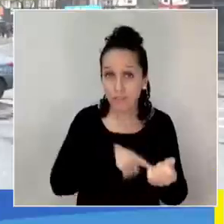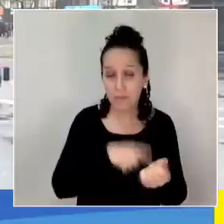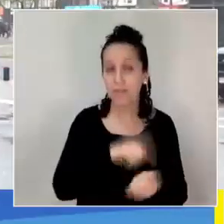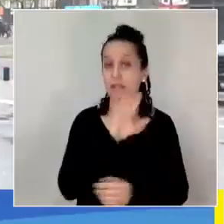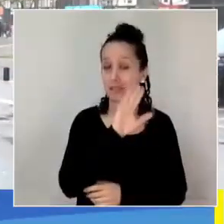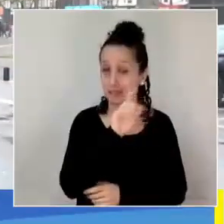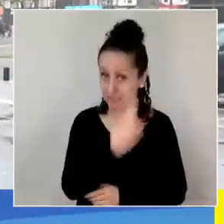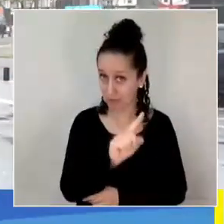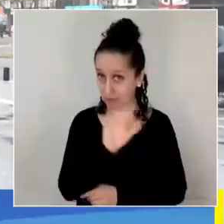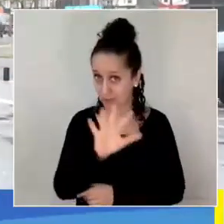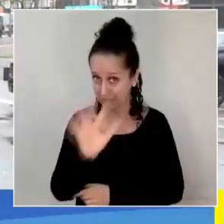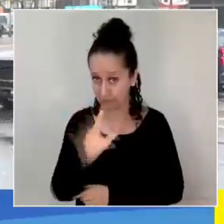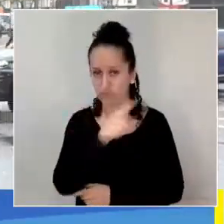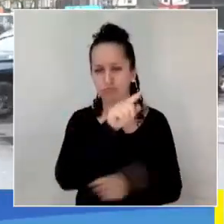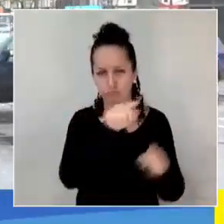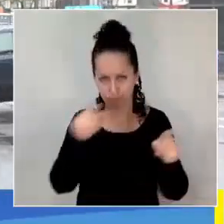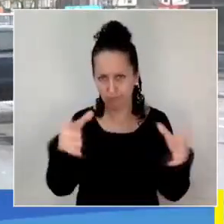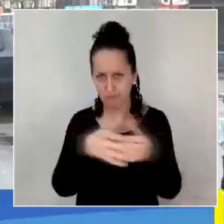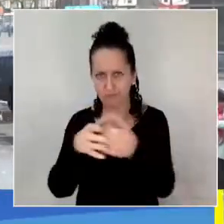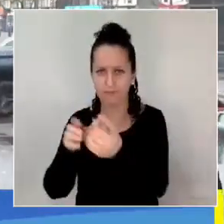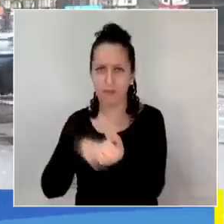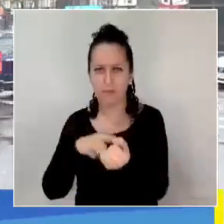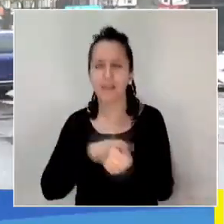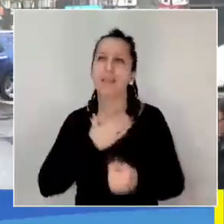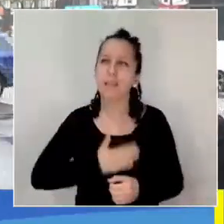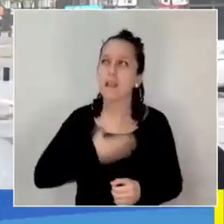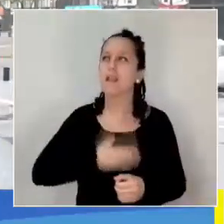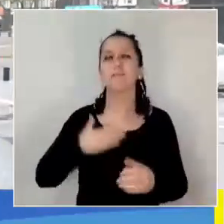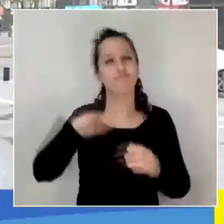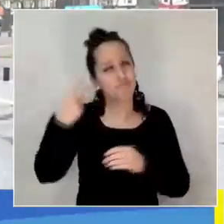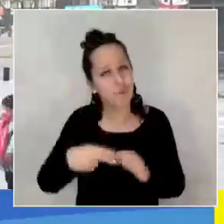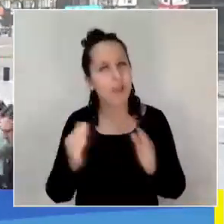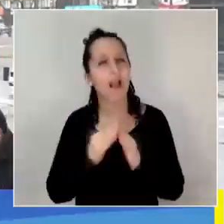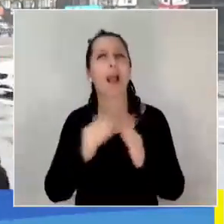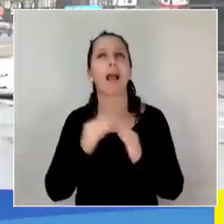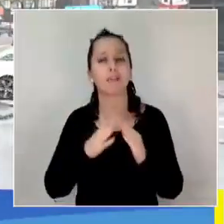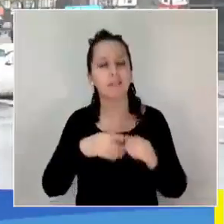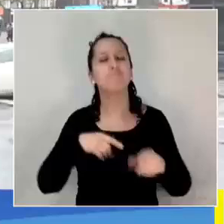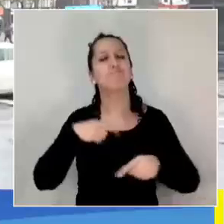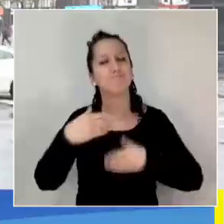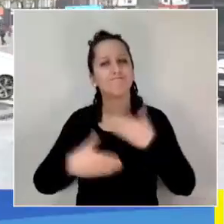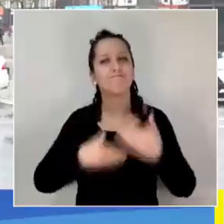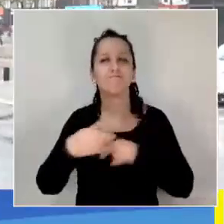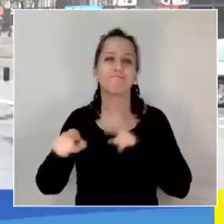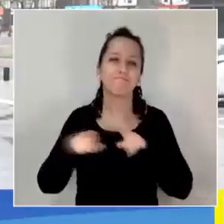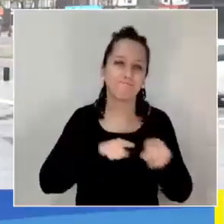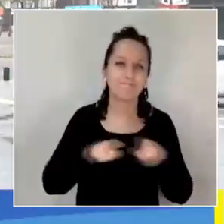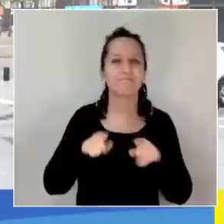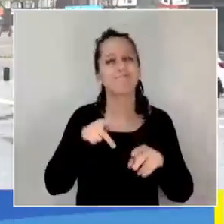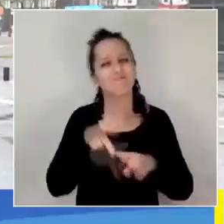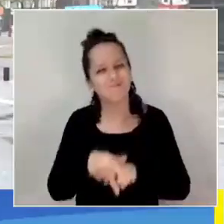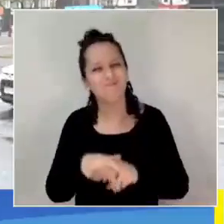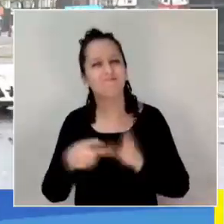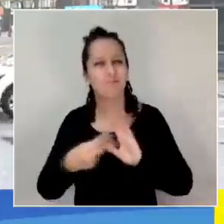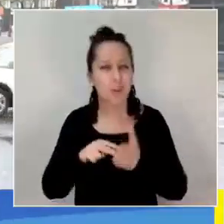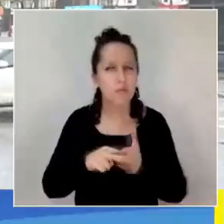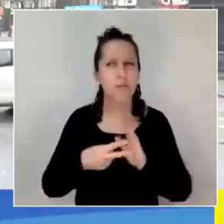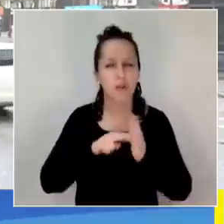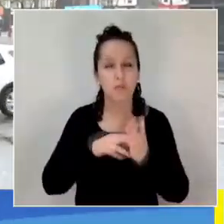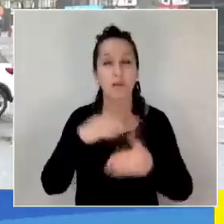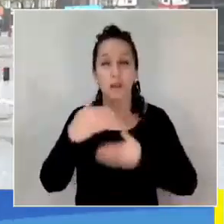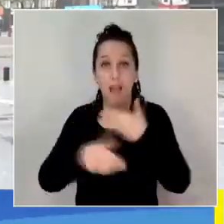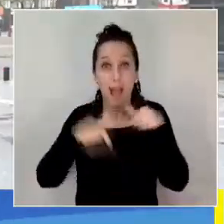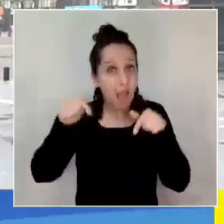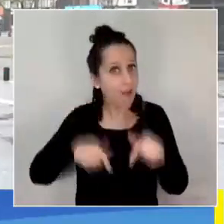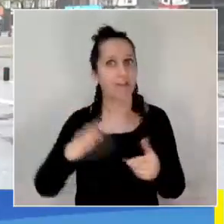lograran concretar sus viviendas. Varios problemas administrativos han tenido hasta la fecha, cuando hoy ya